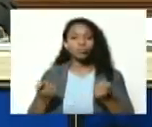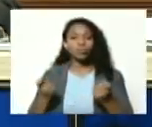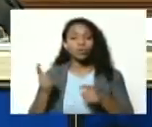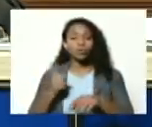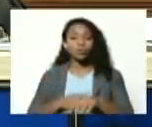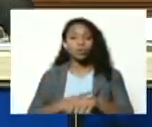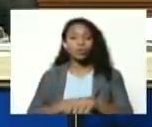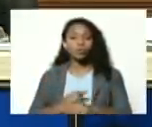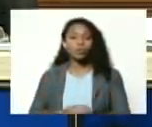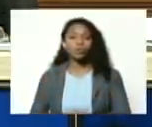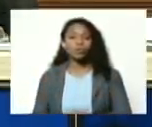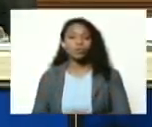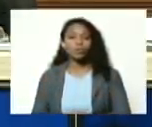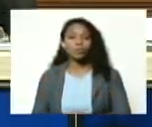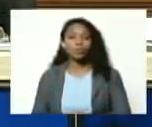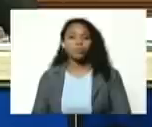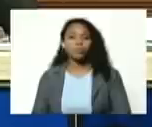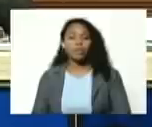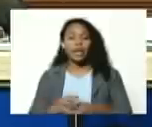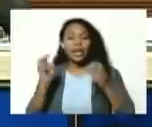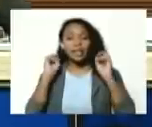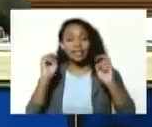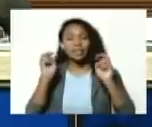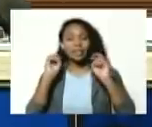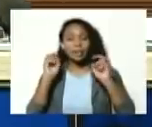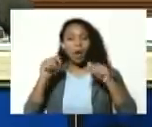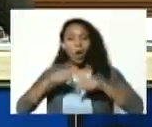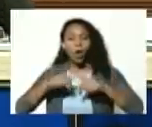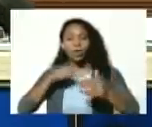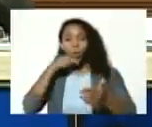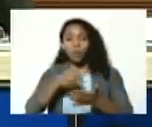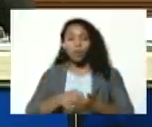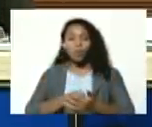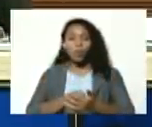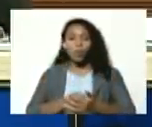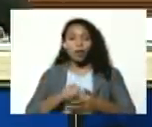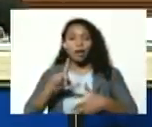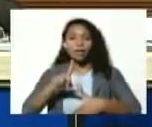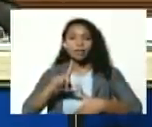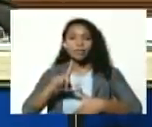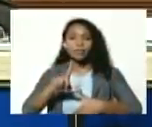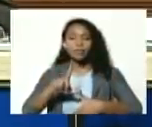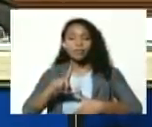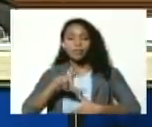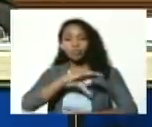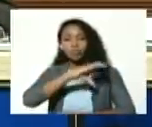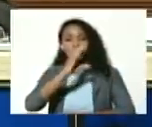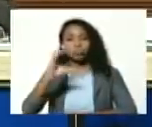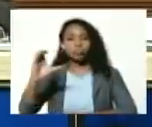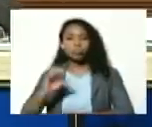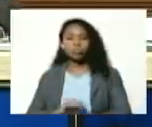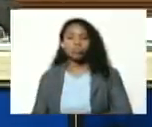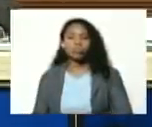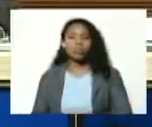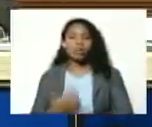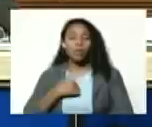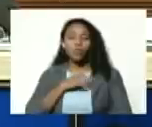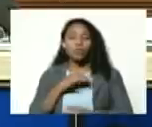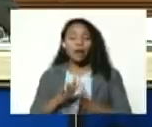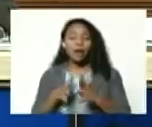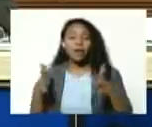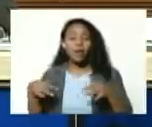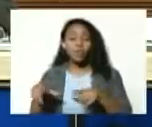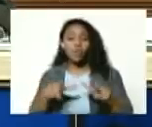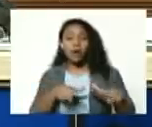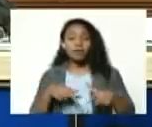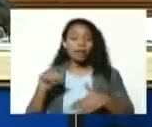es el concepto que hoy llamaríamos latinoamericanista caribeño de nuestra gran región